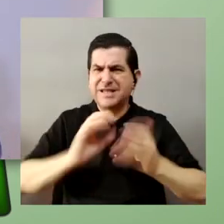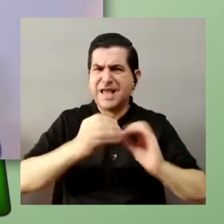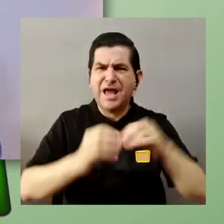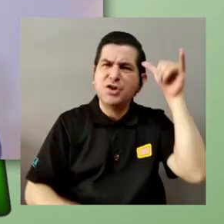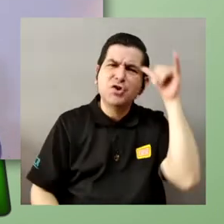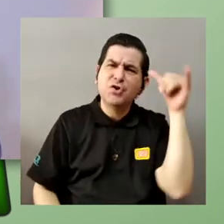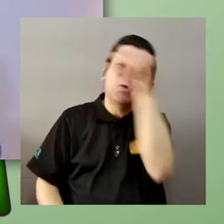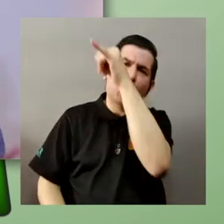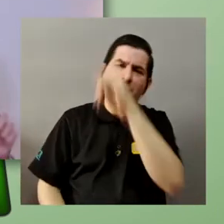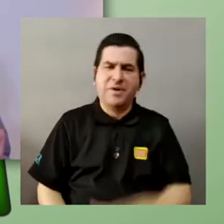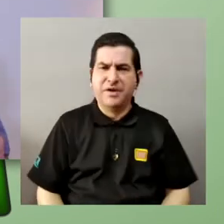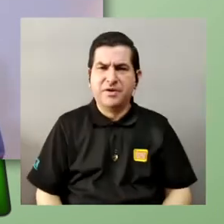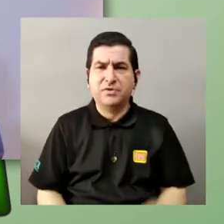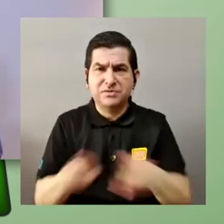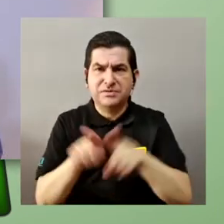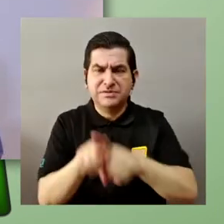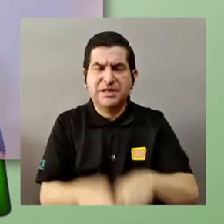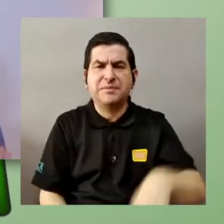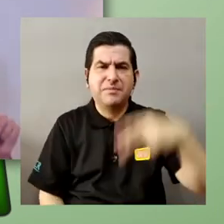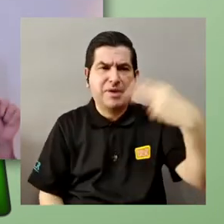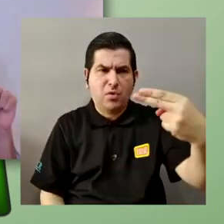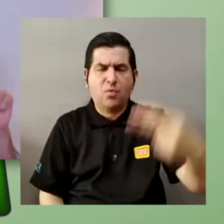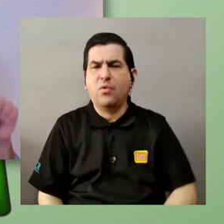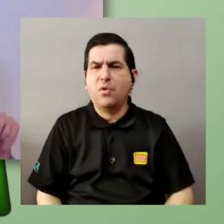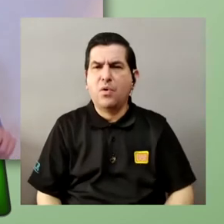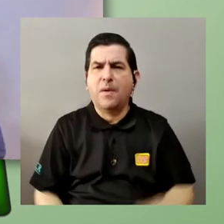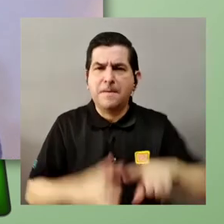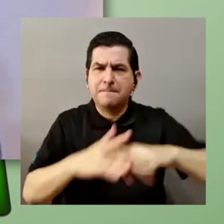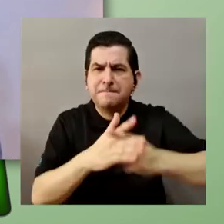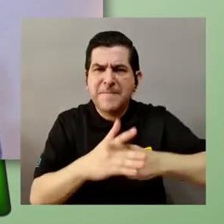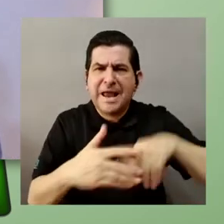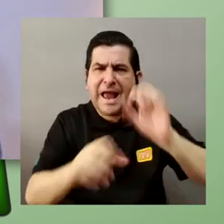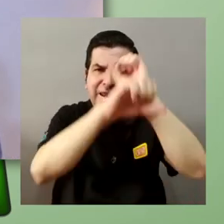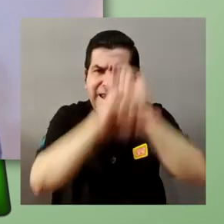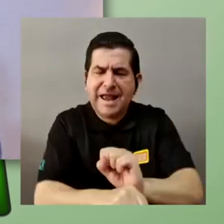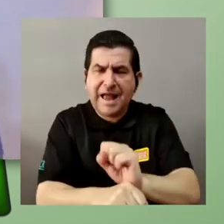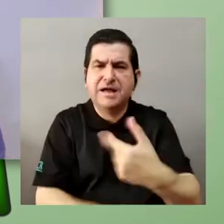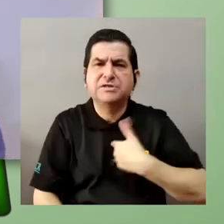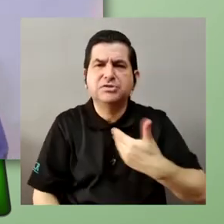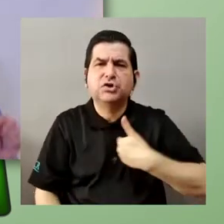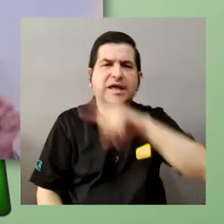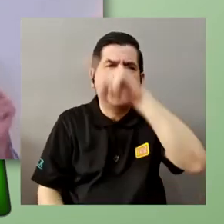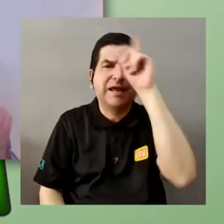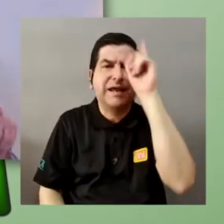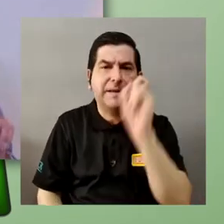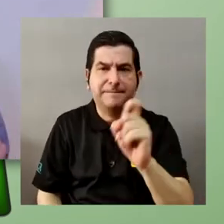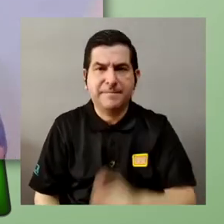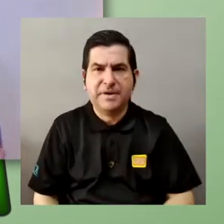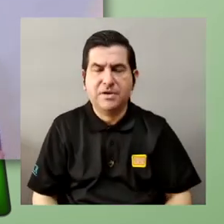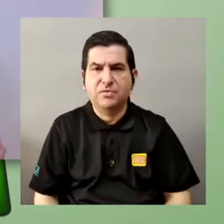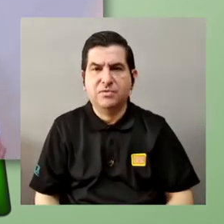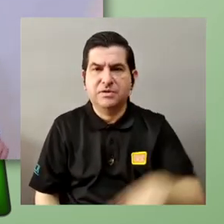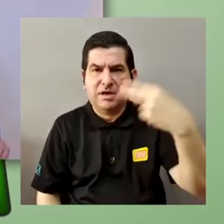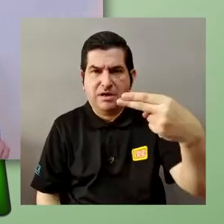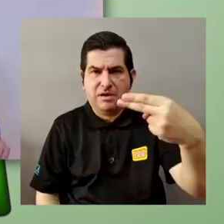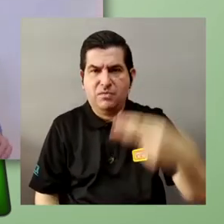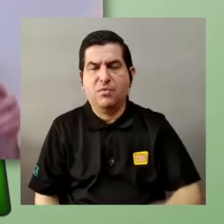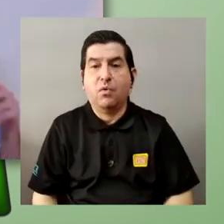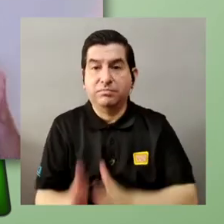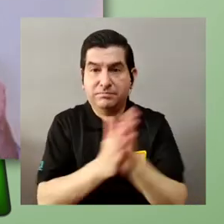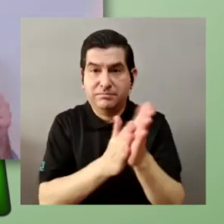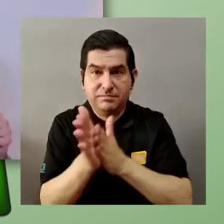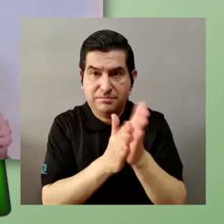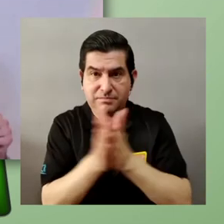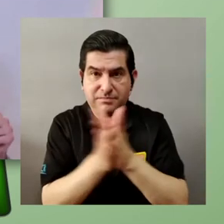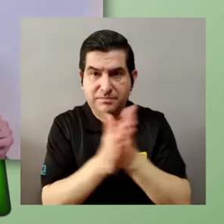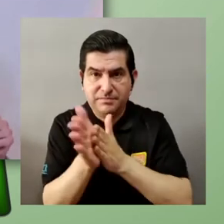los números infinitos y de hugo también que de la mecánica clásica clásica yo tenía una pregunta para para hugo